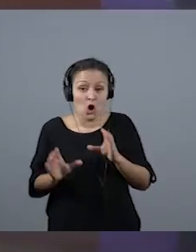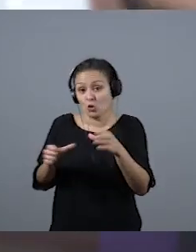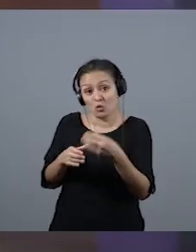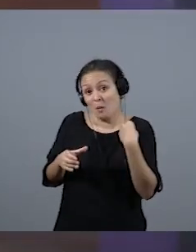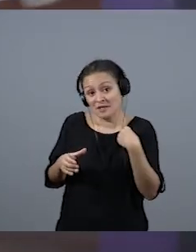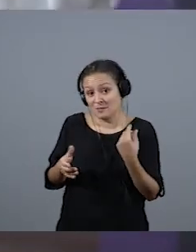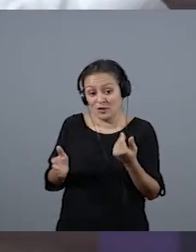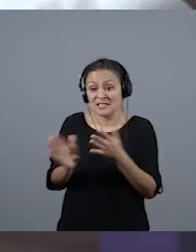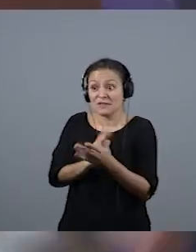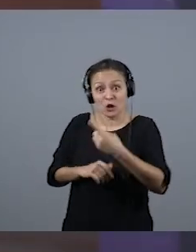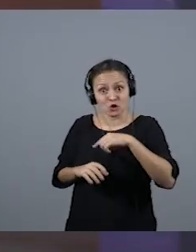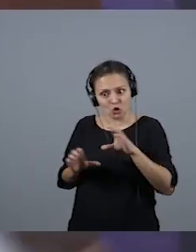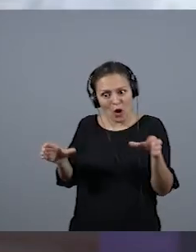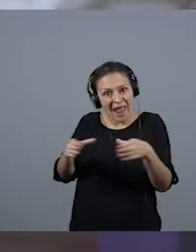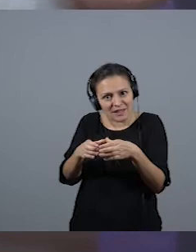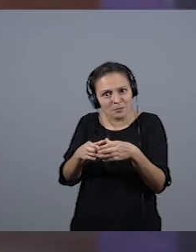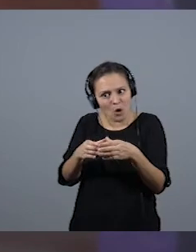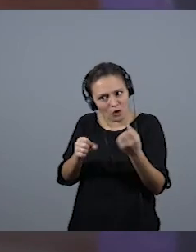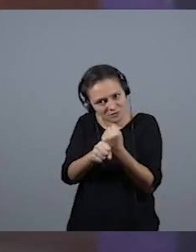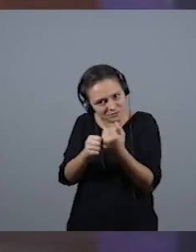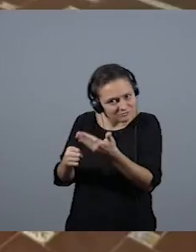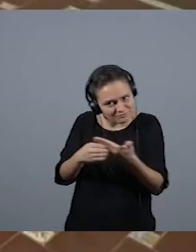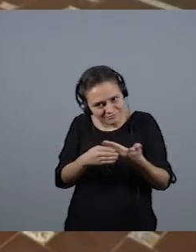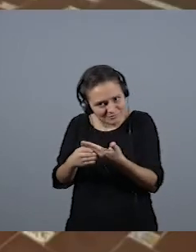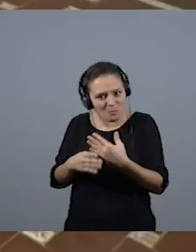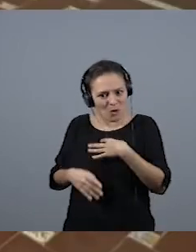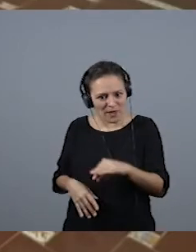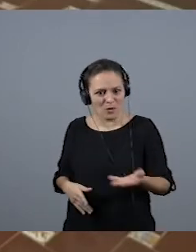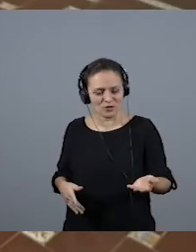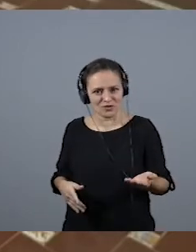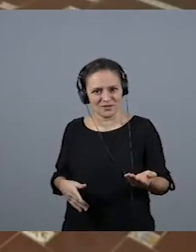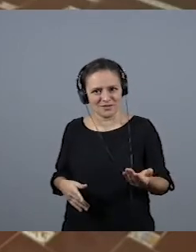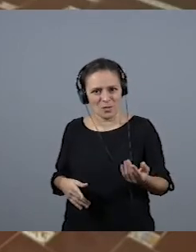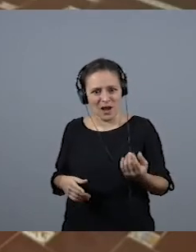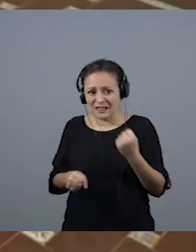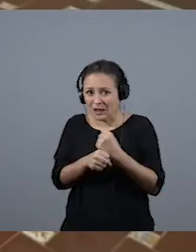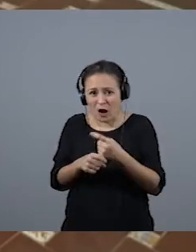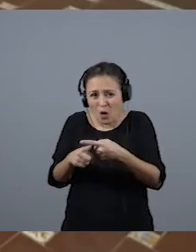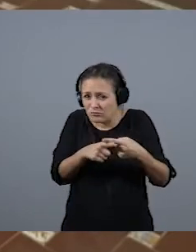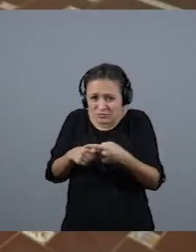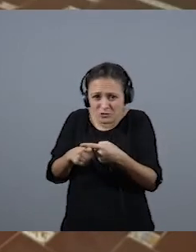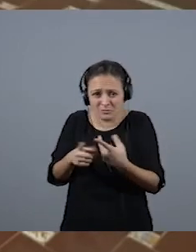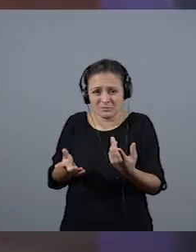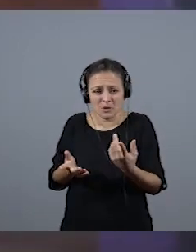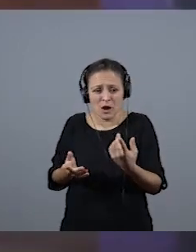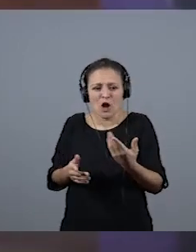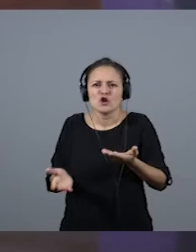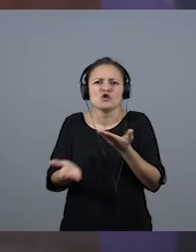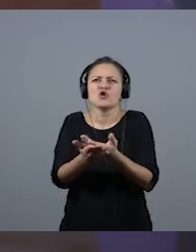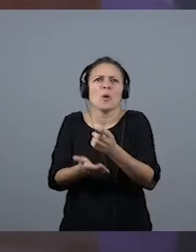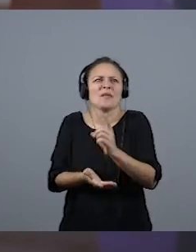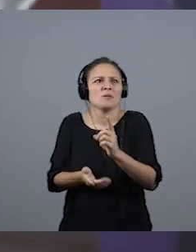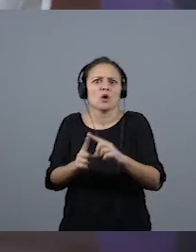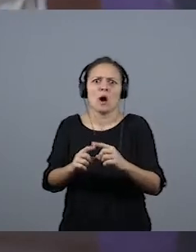un trabajo en equipo. El mismo bando. Que son del mundo. Trabajo en equipo. Es que no se está pidiendo, no es una cuestión de